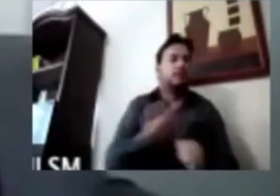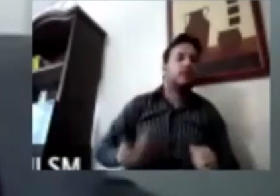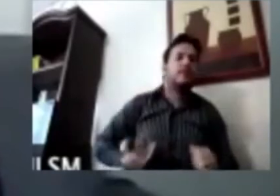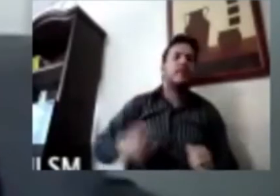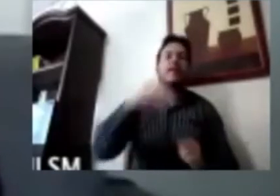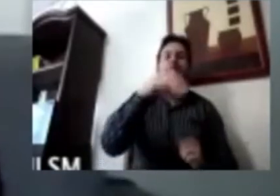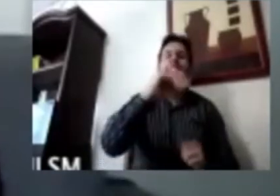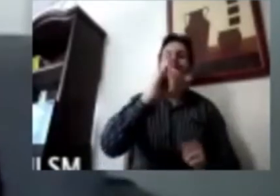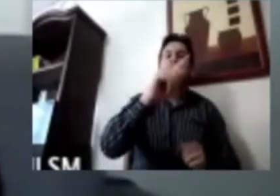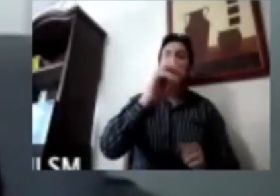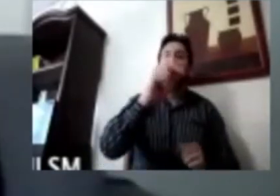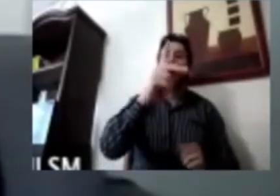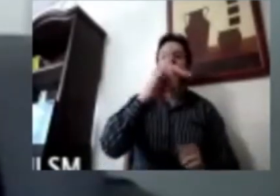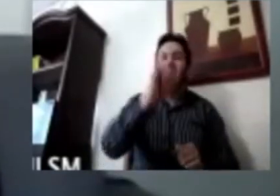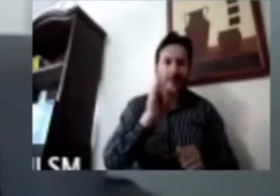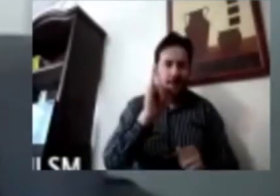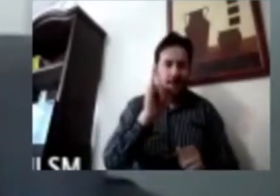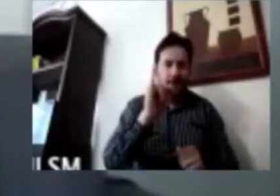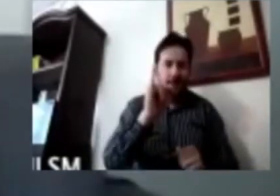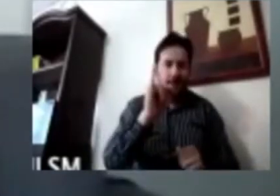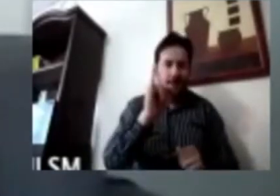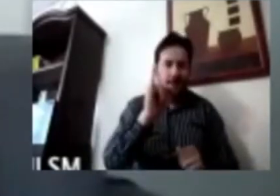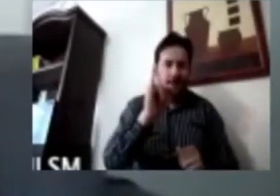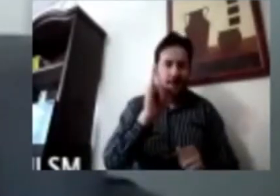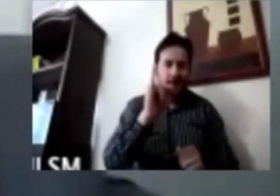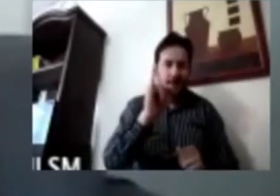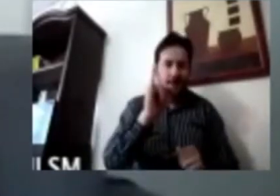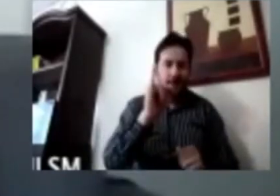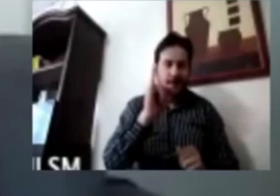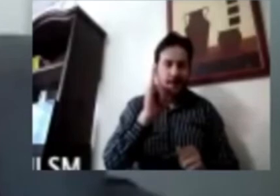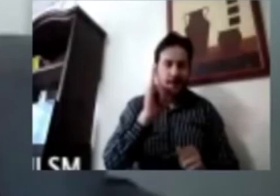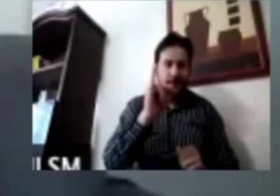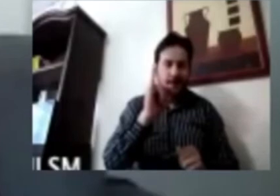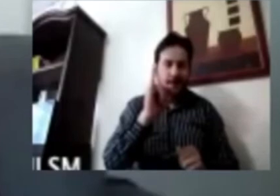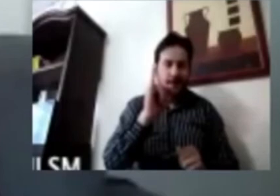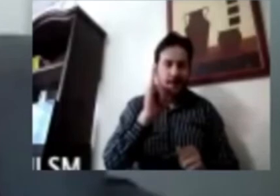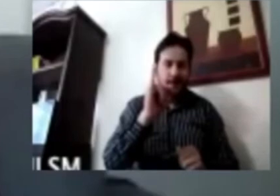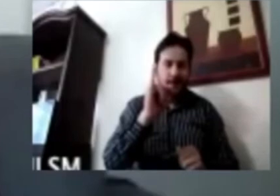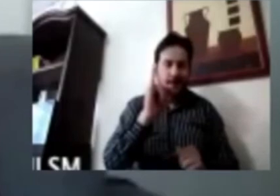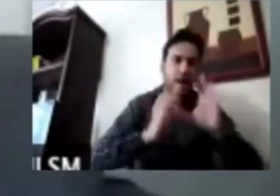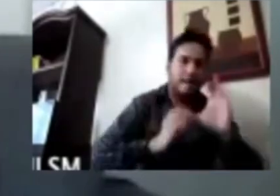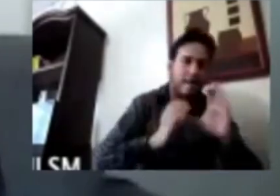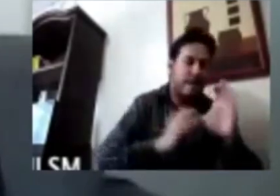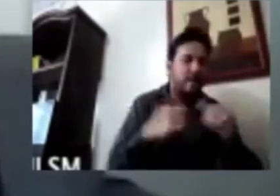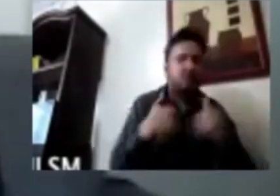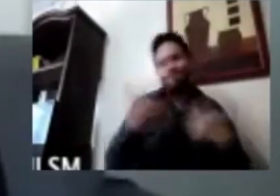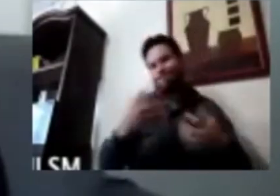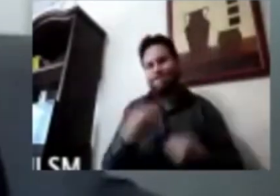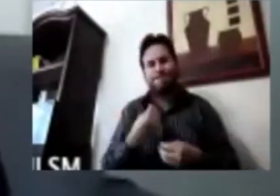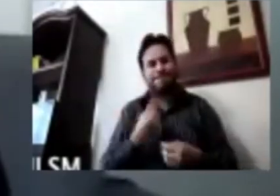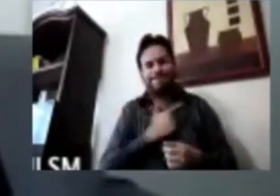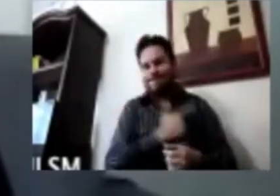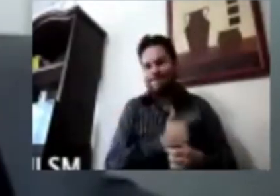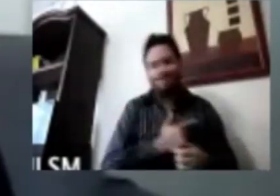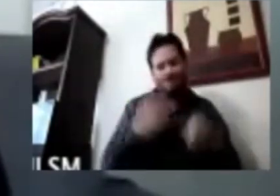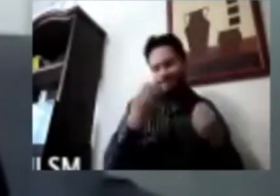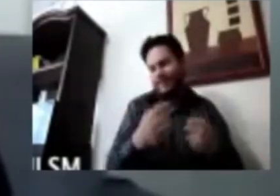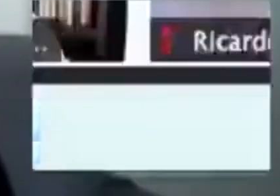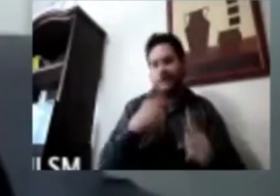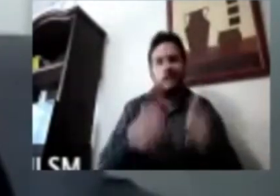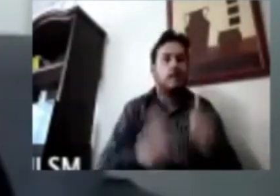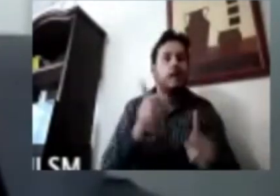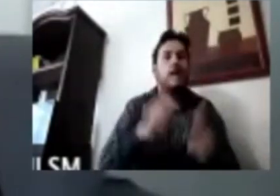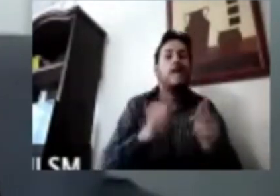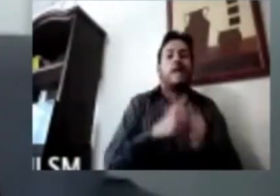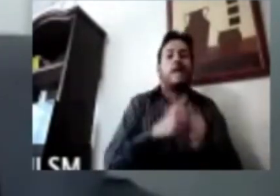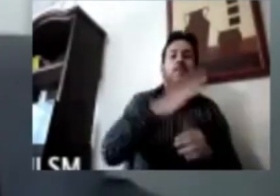la asamblea de Conapred con mucha honra, que siempre nos ayuda mucho. Entonces bueno, la dinámica es, yo les voy a dar